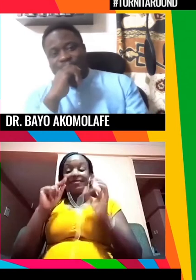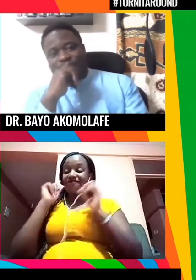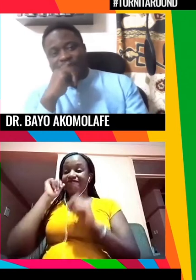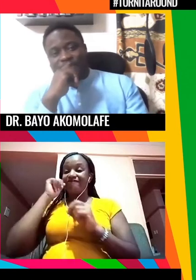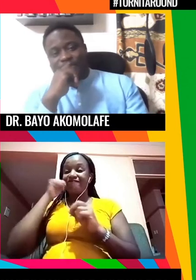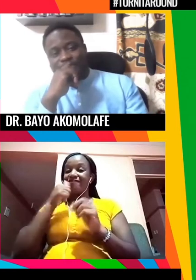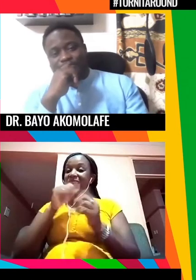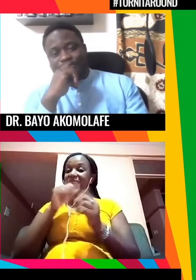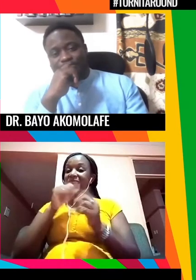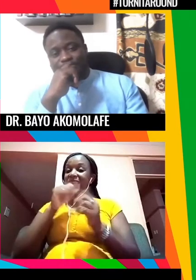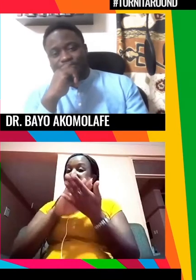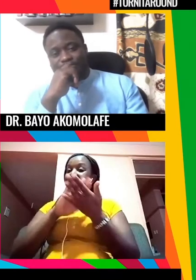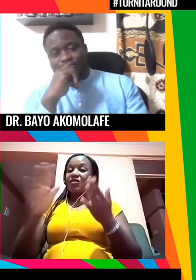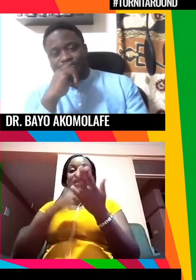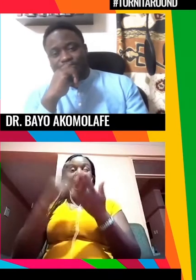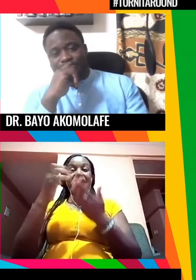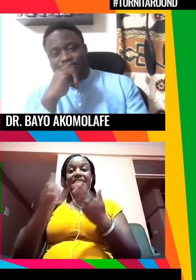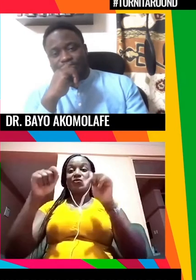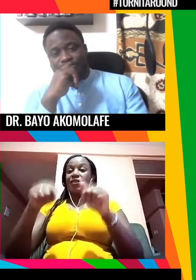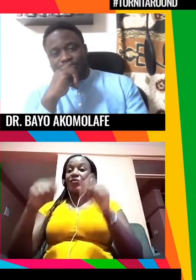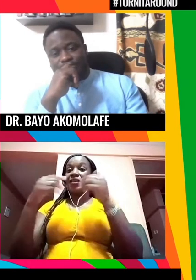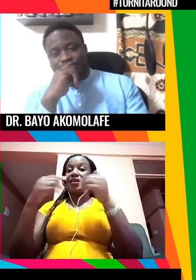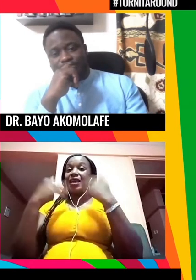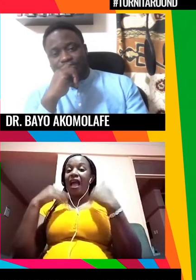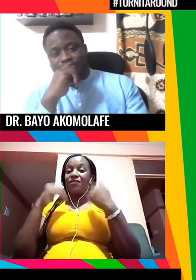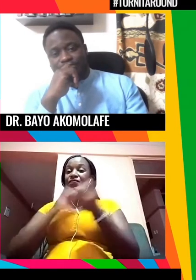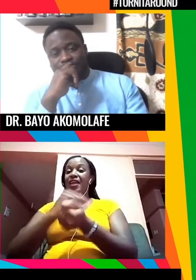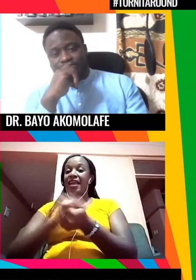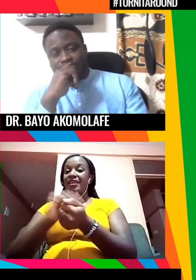Grandes ideas para el fin de semana.